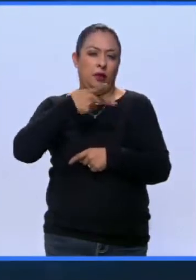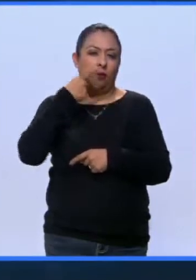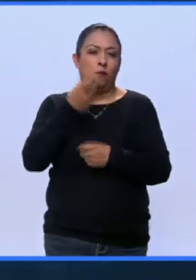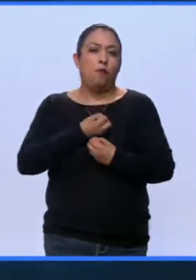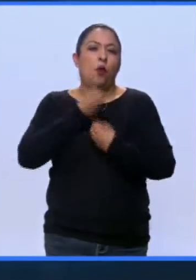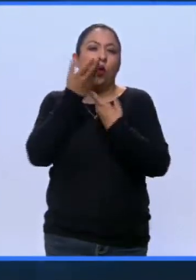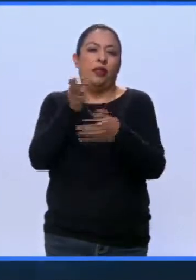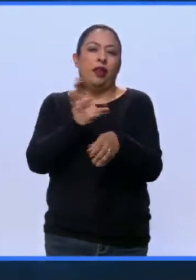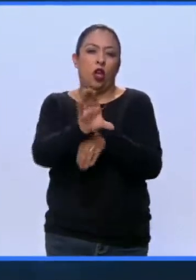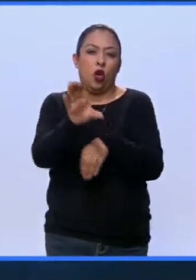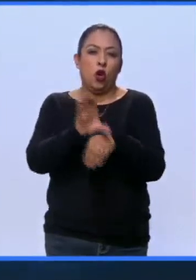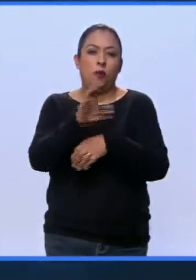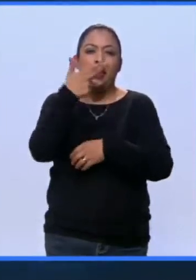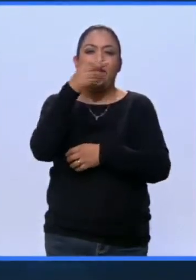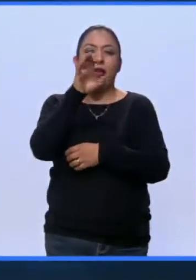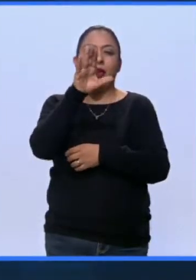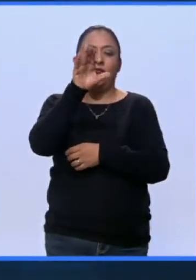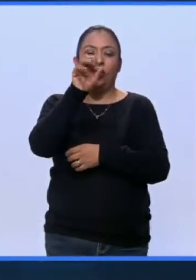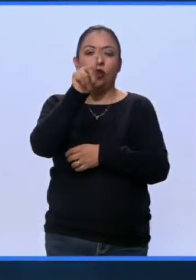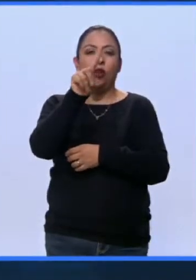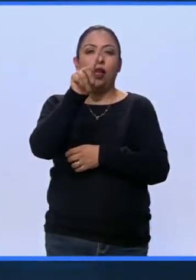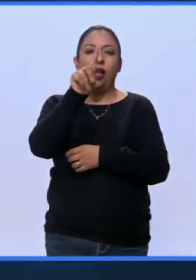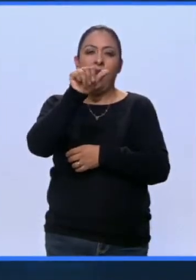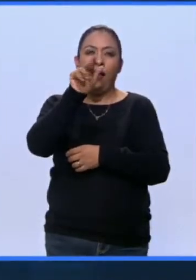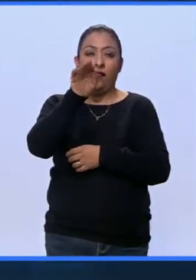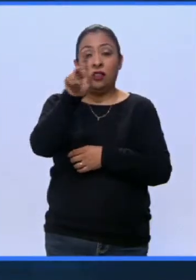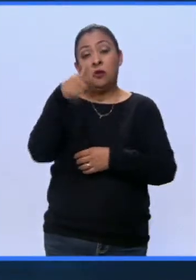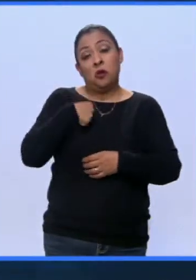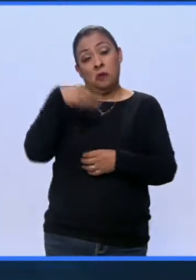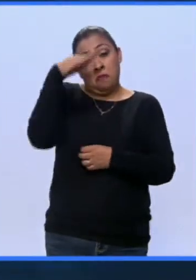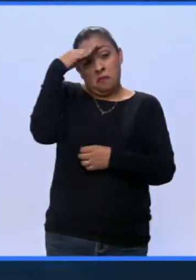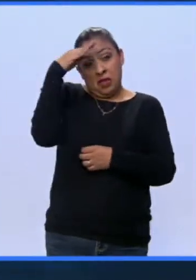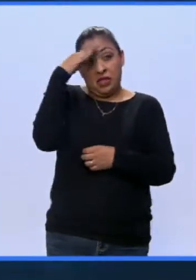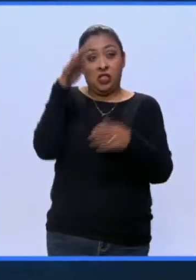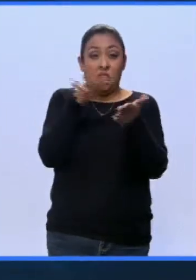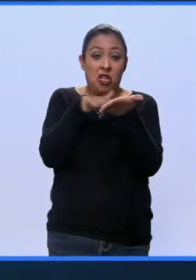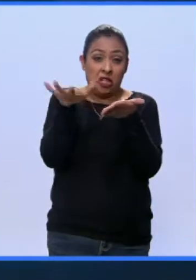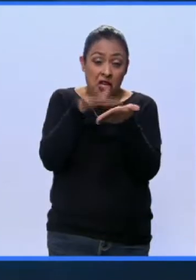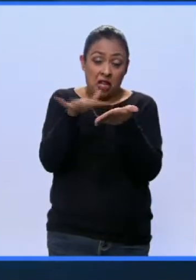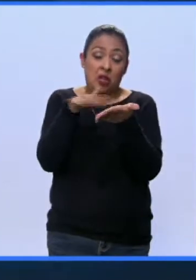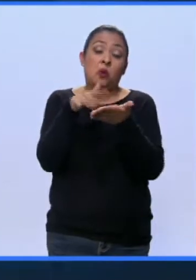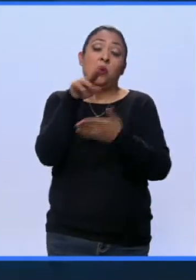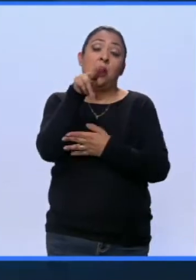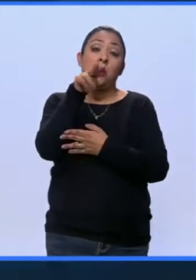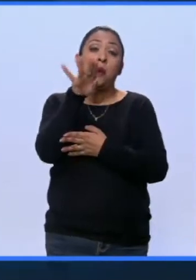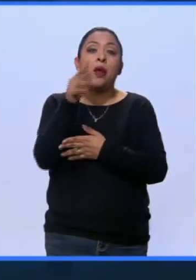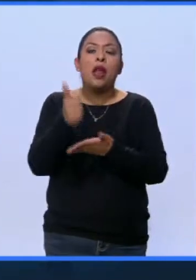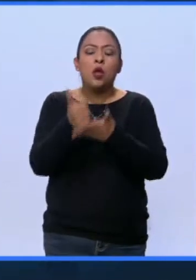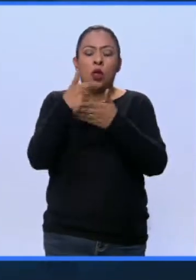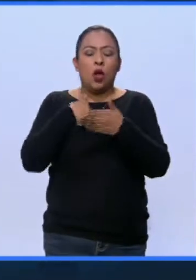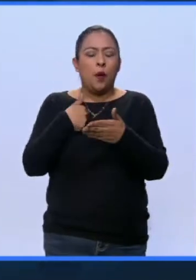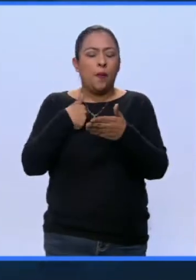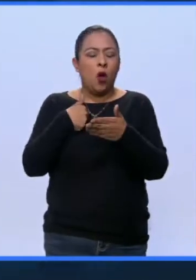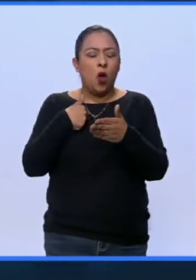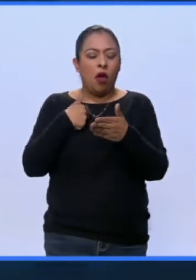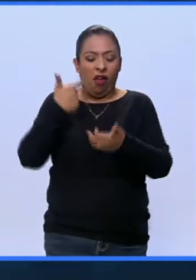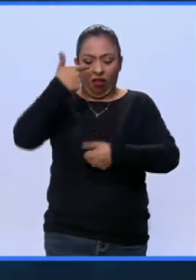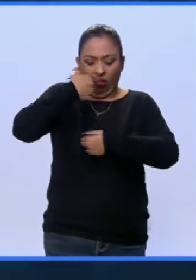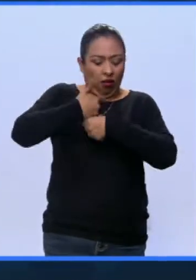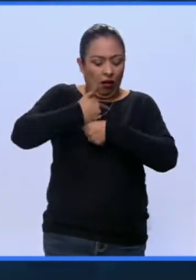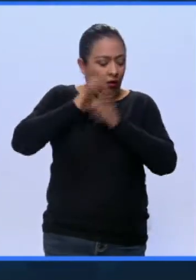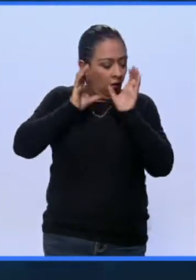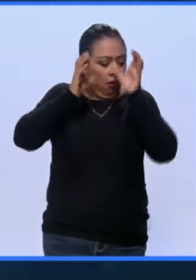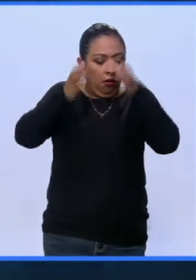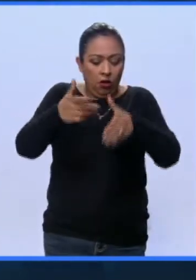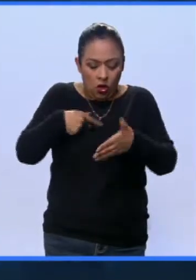colombiano Héctor Abad Facio Lince. Yo creo que la literatura, la novela, te permite salirte de ti mismo cuando escribes